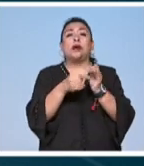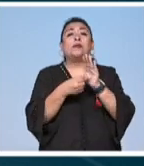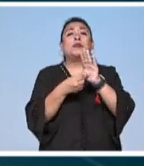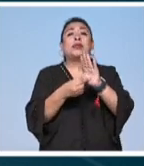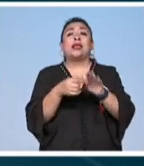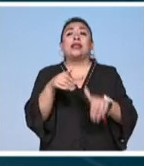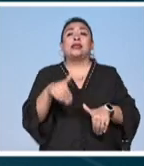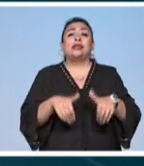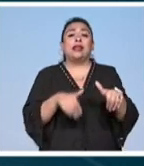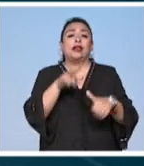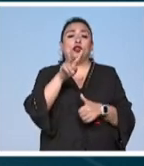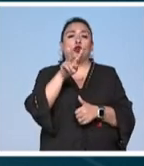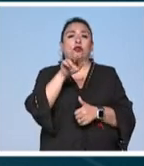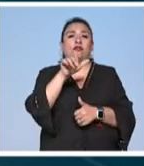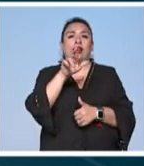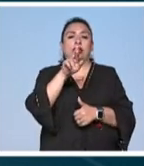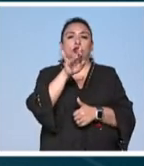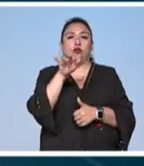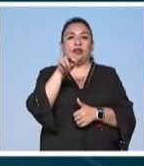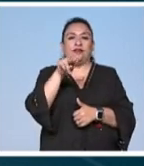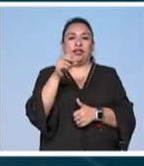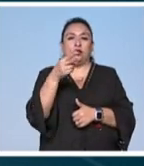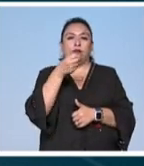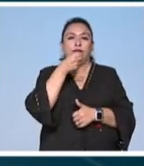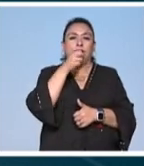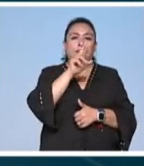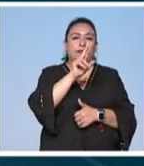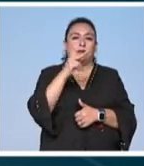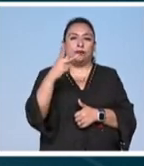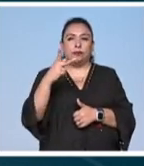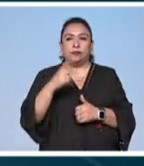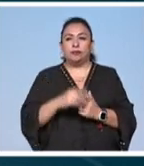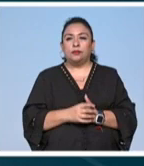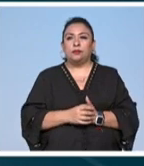en el teatro varsovia para noticias 22 rodrigo peredo